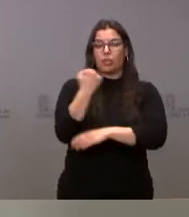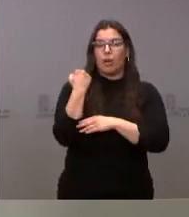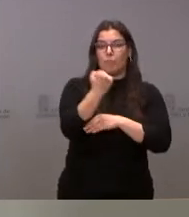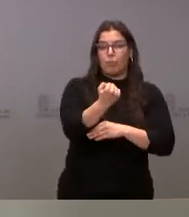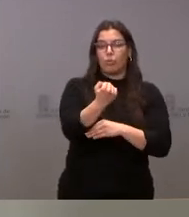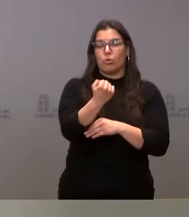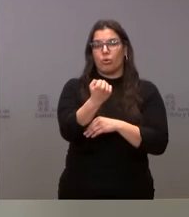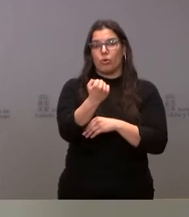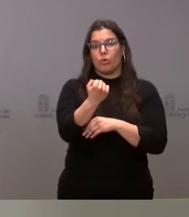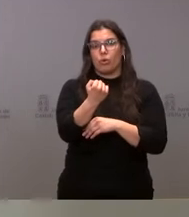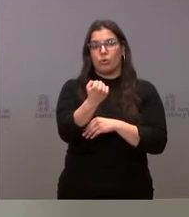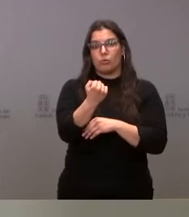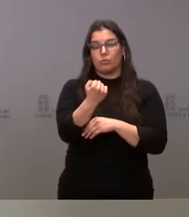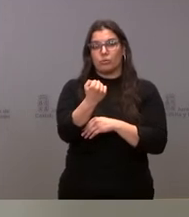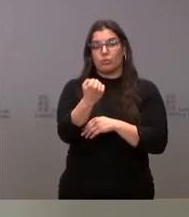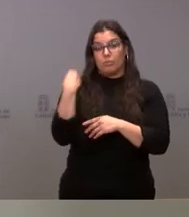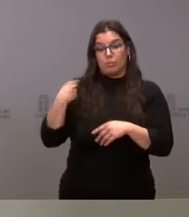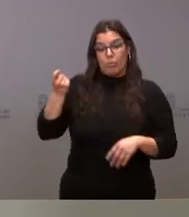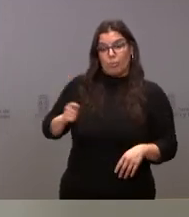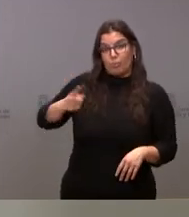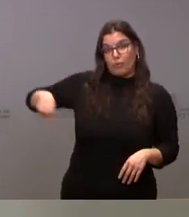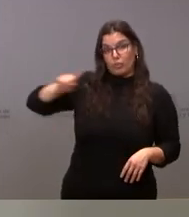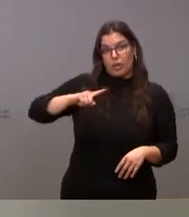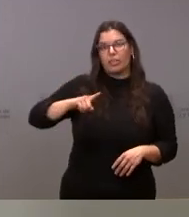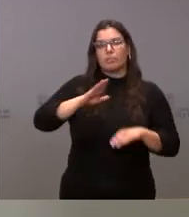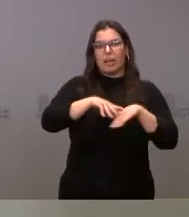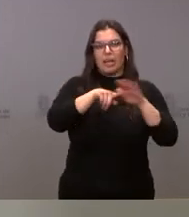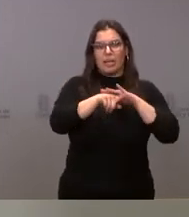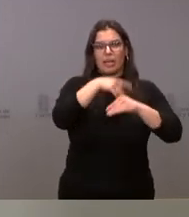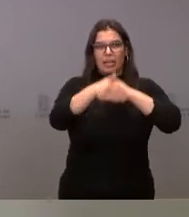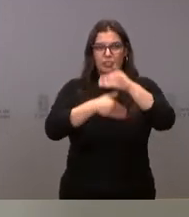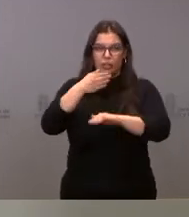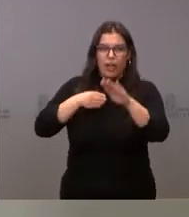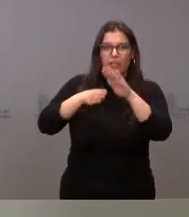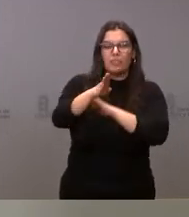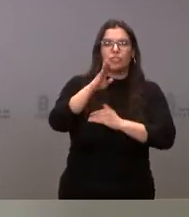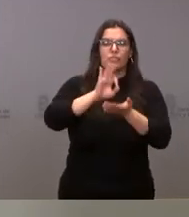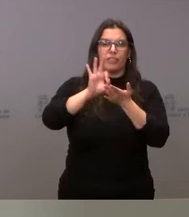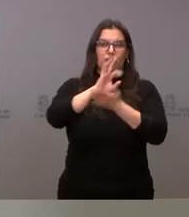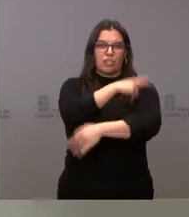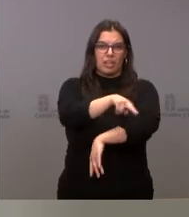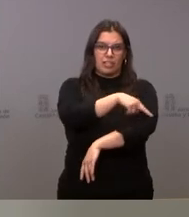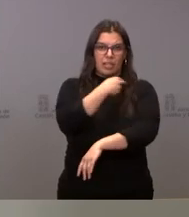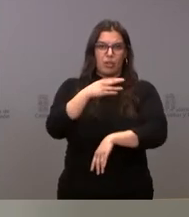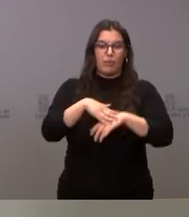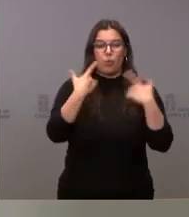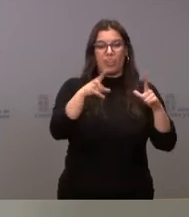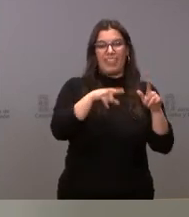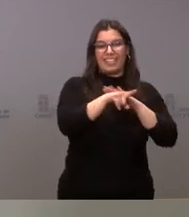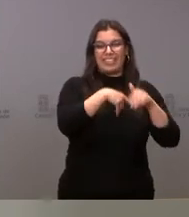que se contará de los profesionales para tramitar el acceso al servicio sanitario en las unidades de tramitación.